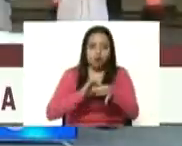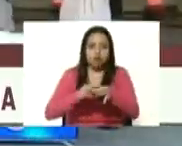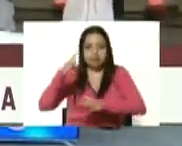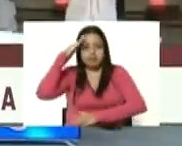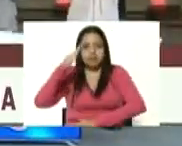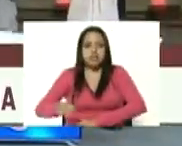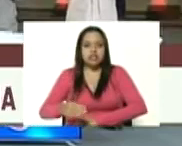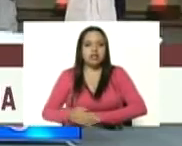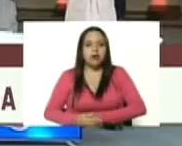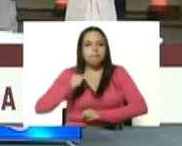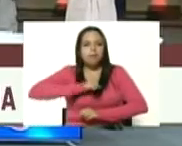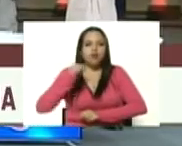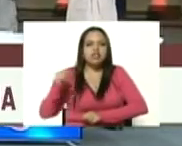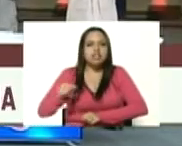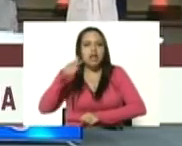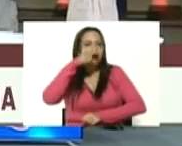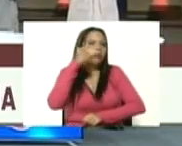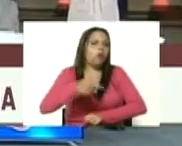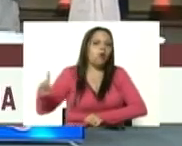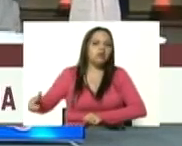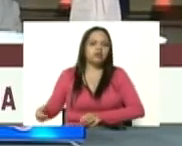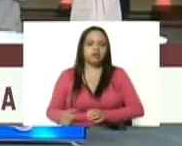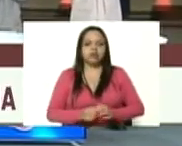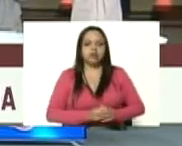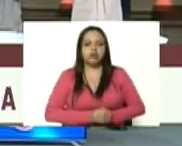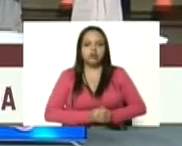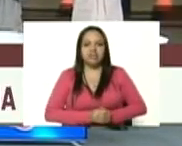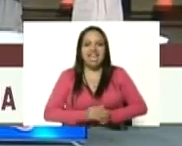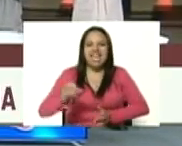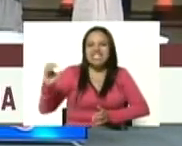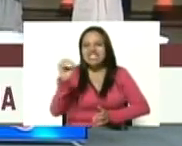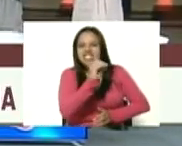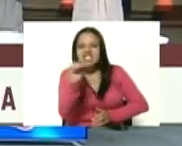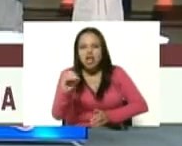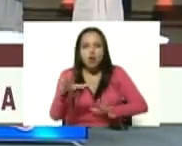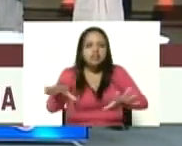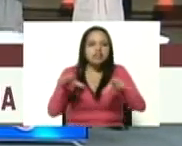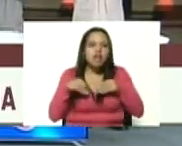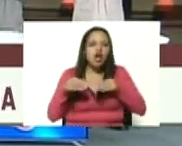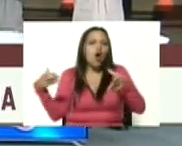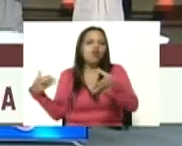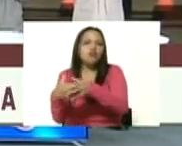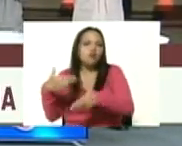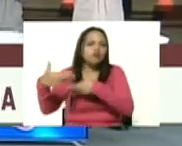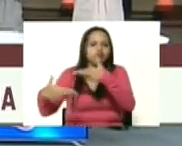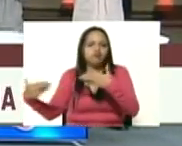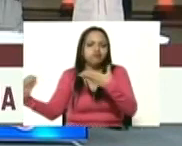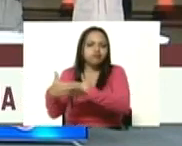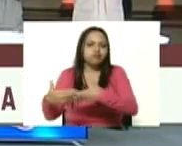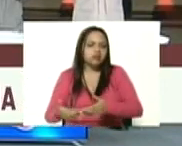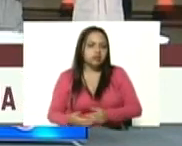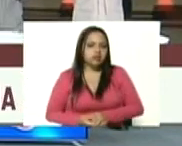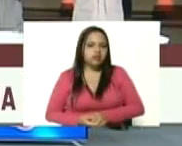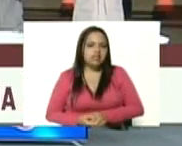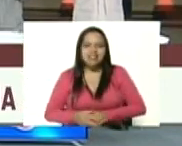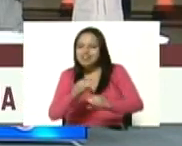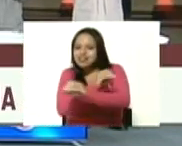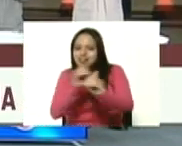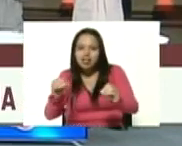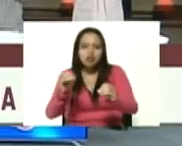policial cero tolerancia a los grupos irregulares cero tolerancia